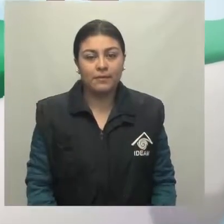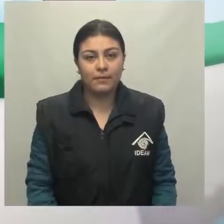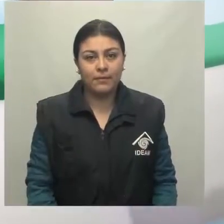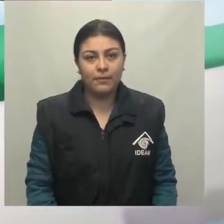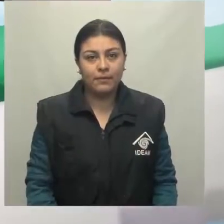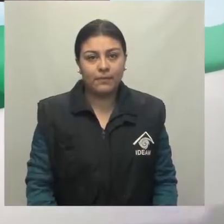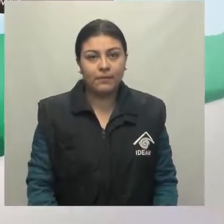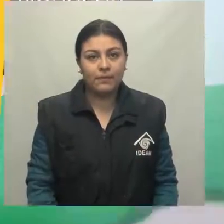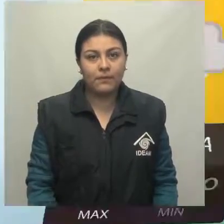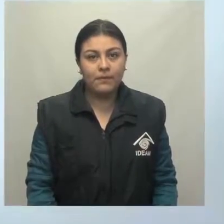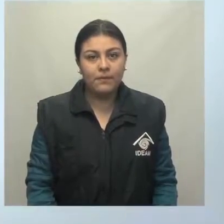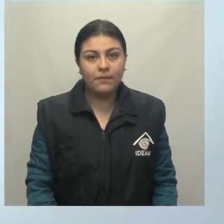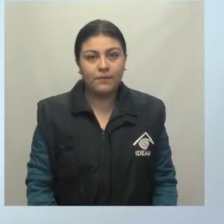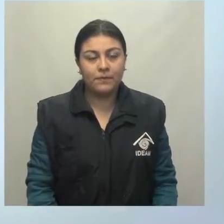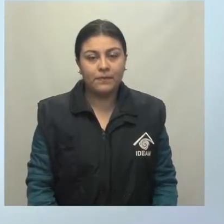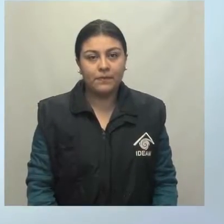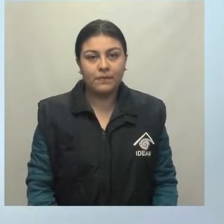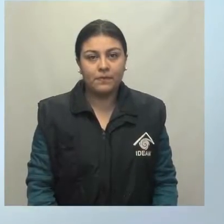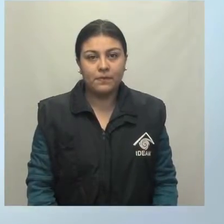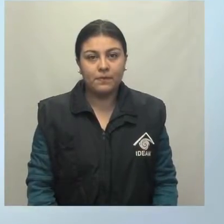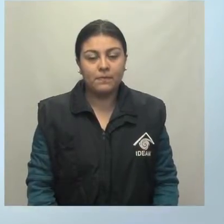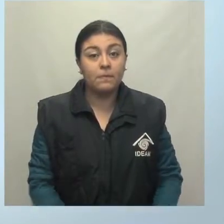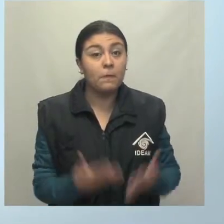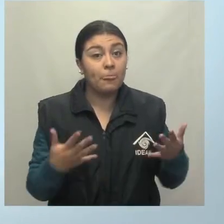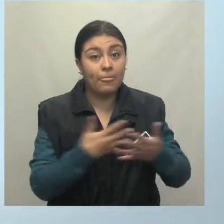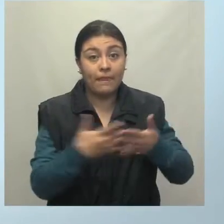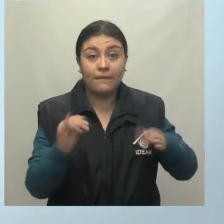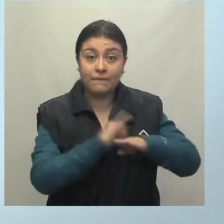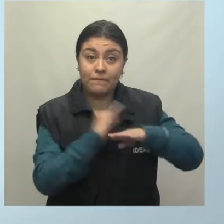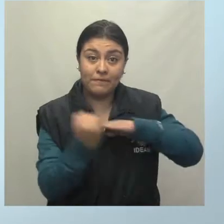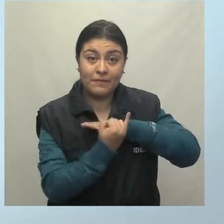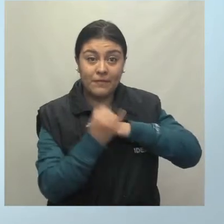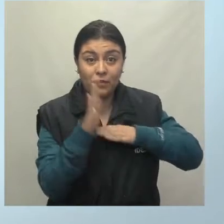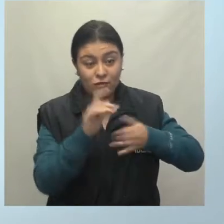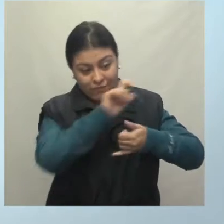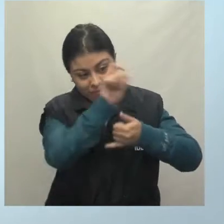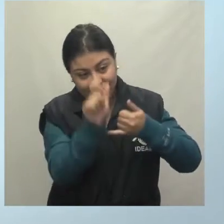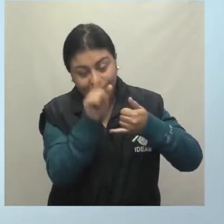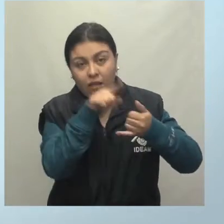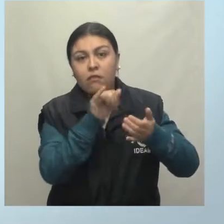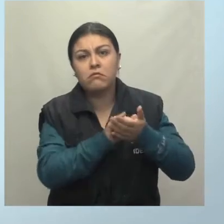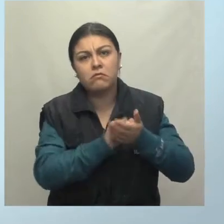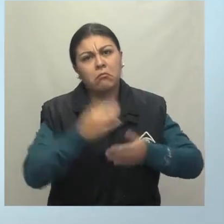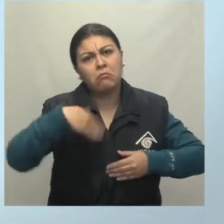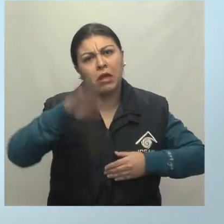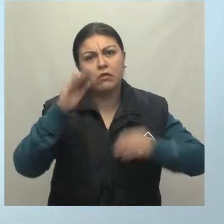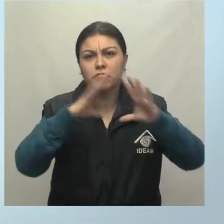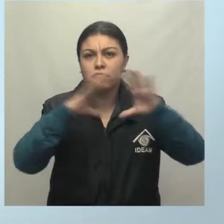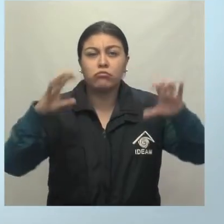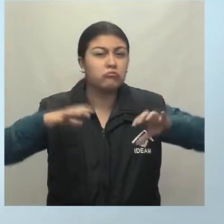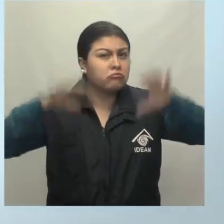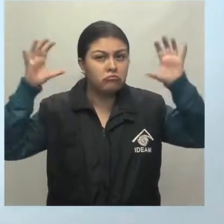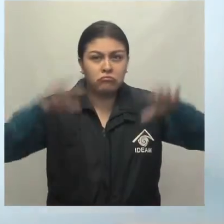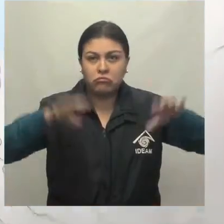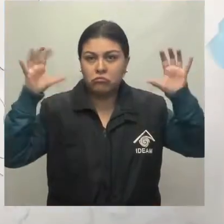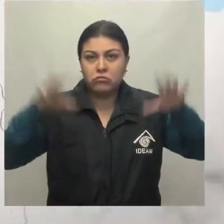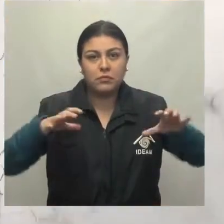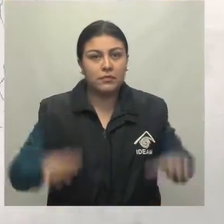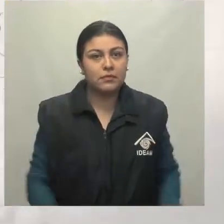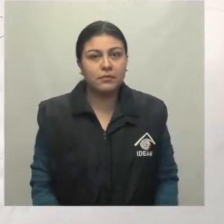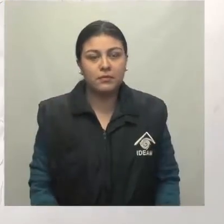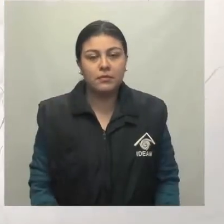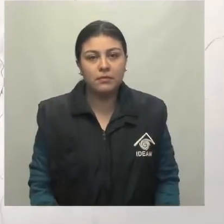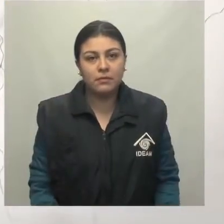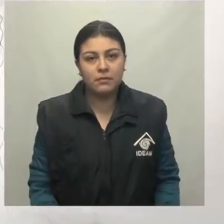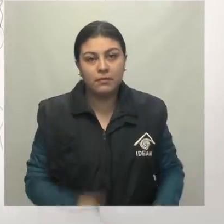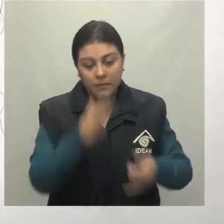Música En las islas el cielo se verá parcialmente nublado con predominio de tiempo seco En